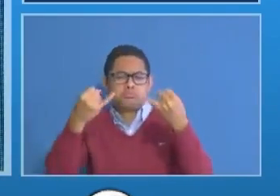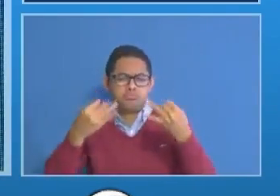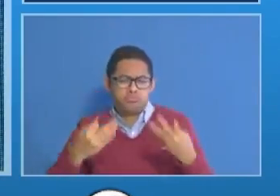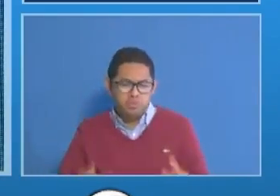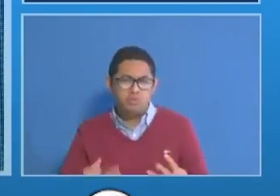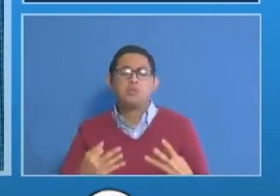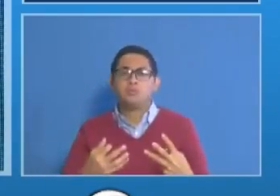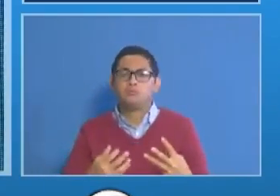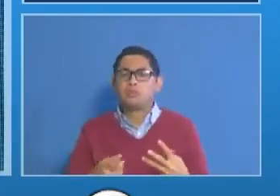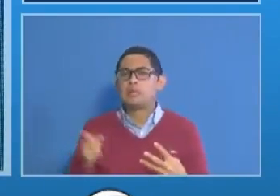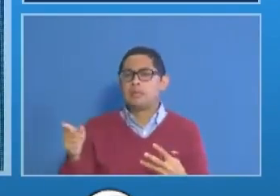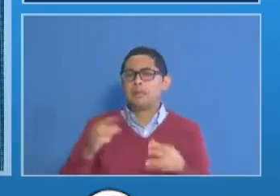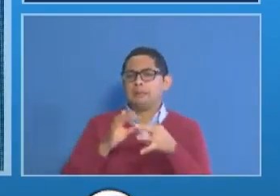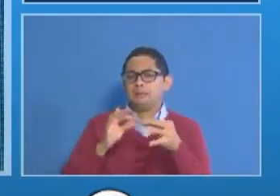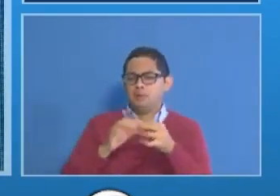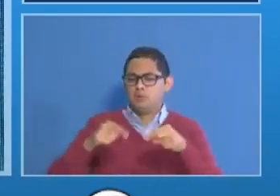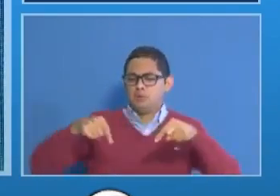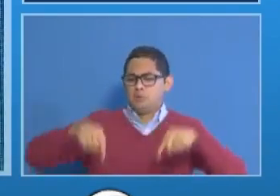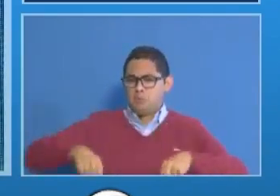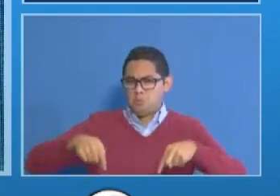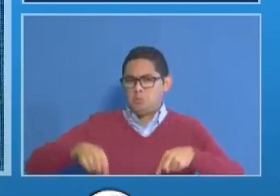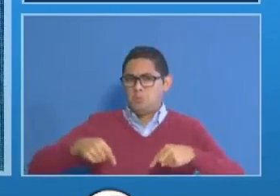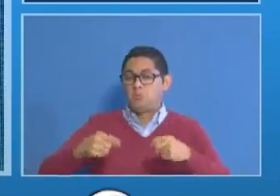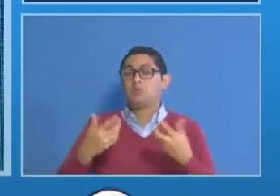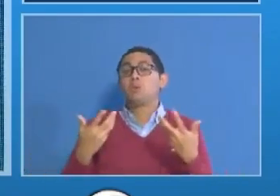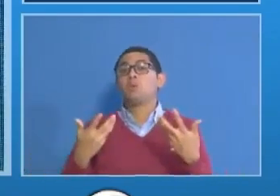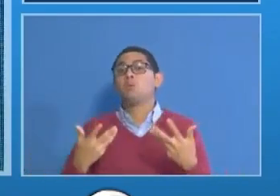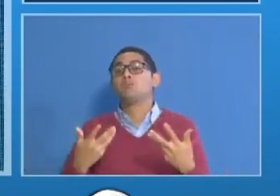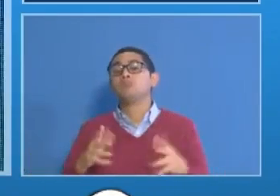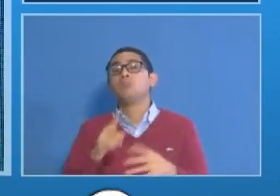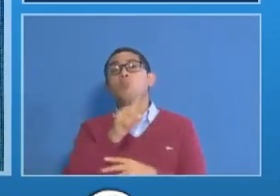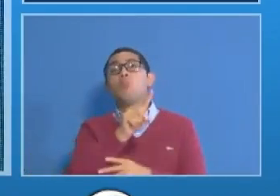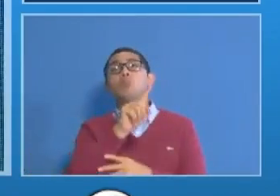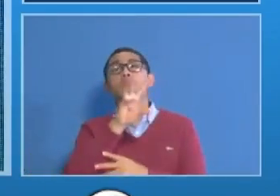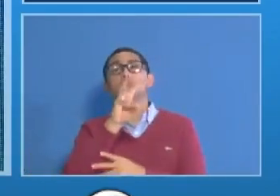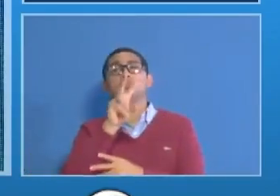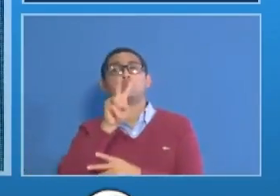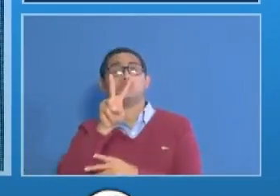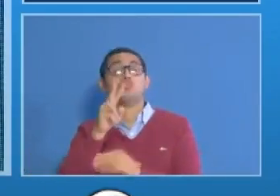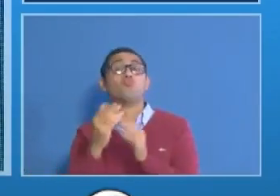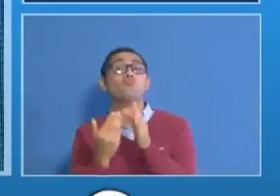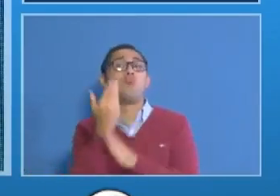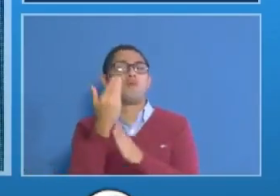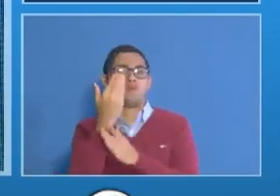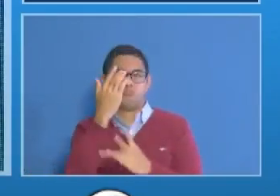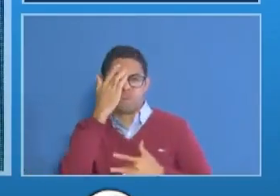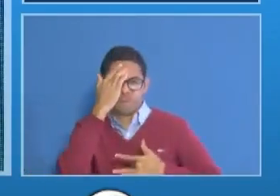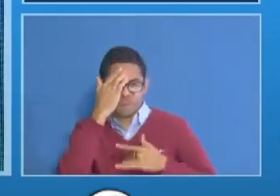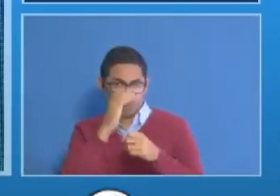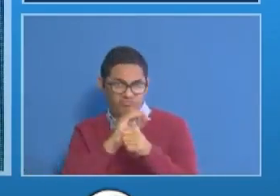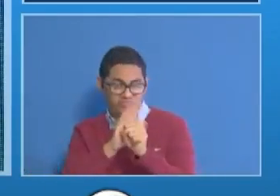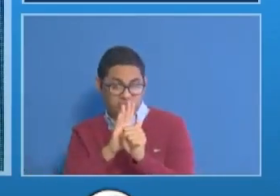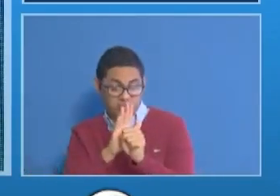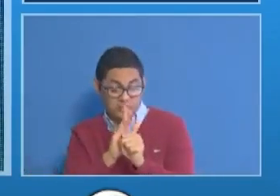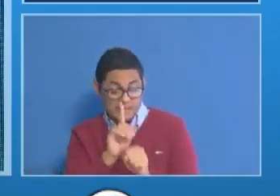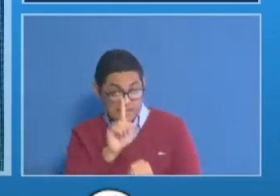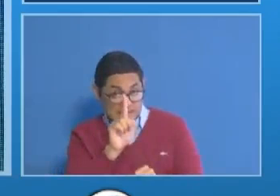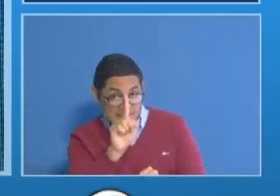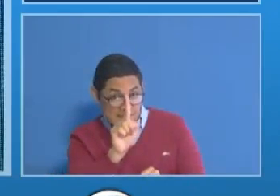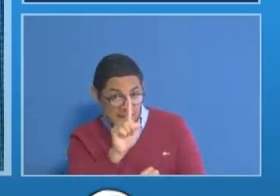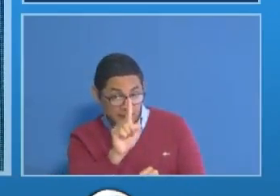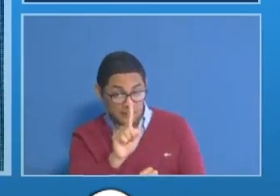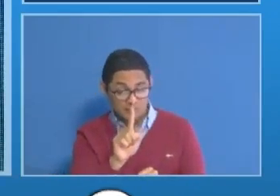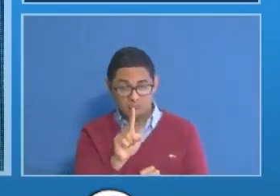el total para la fecha de hoy es de 162 casos nuevos, eso no significa